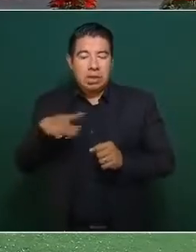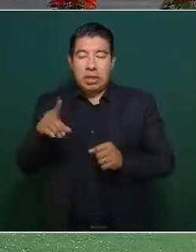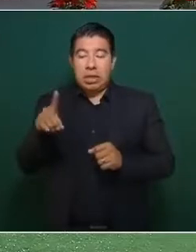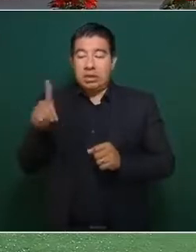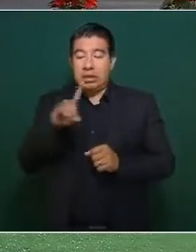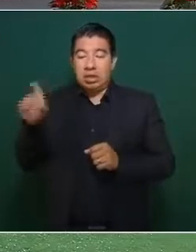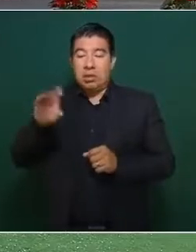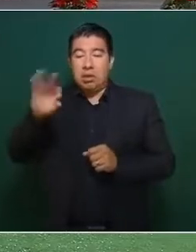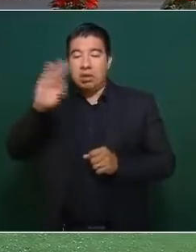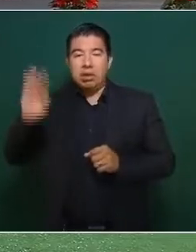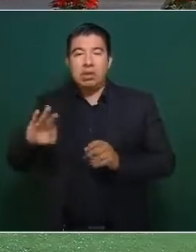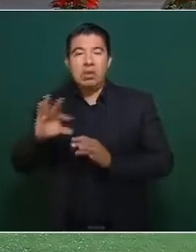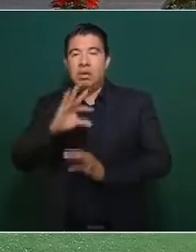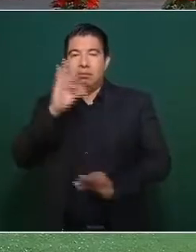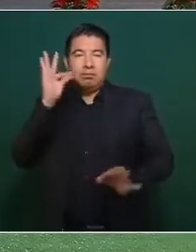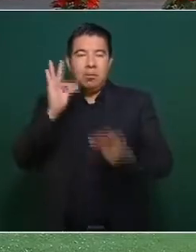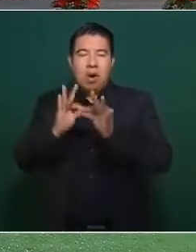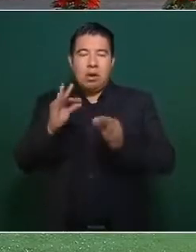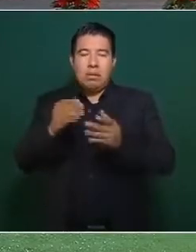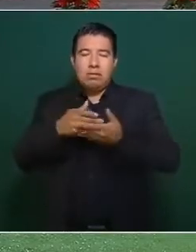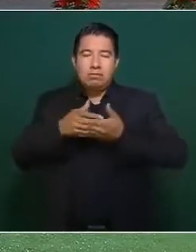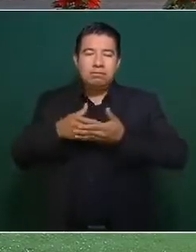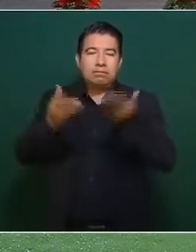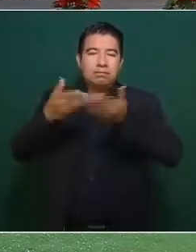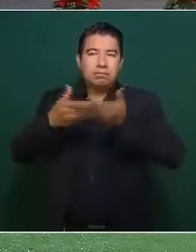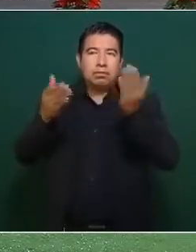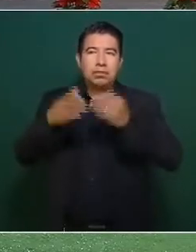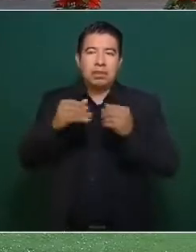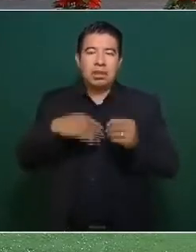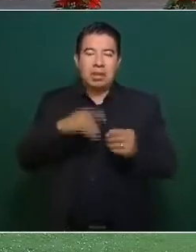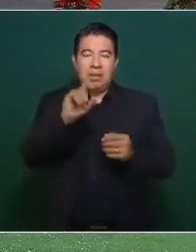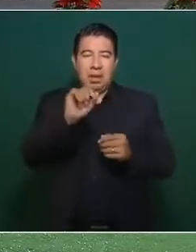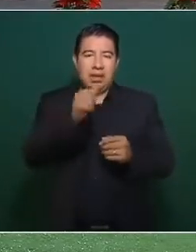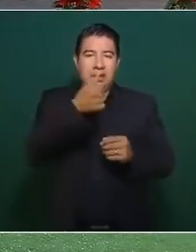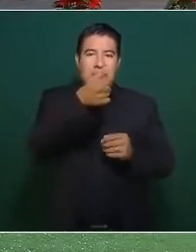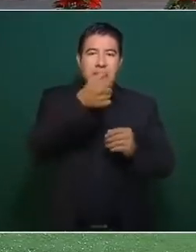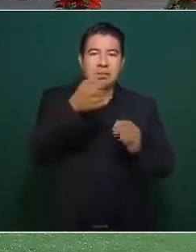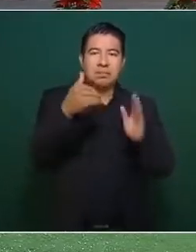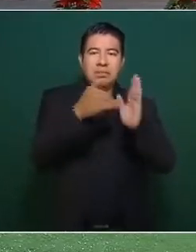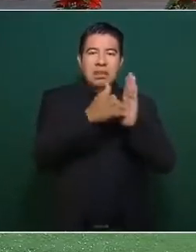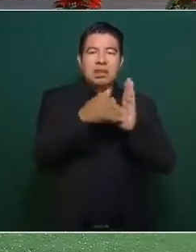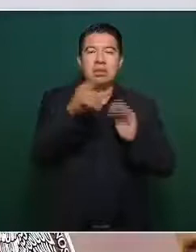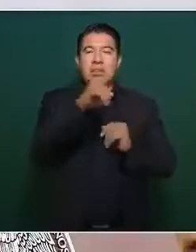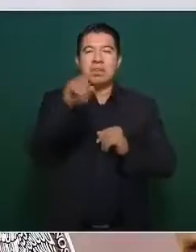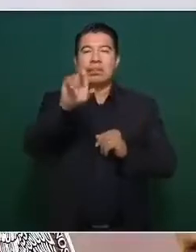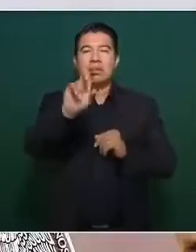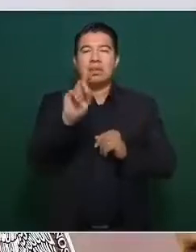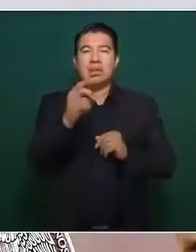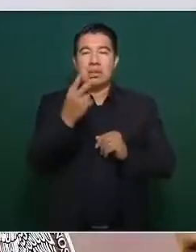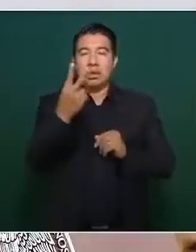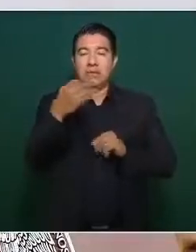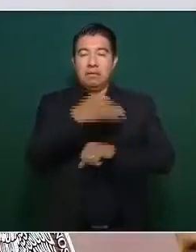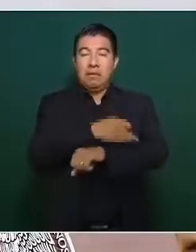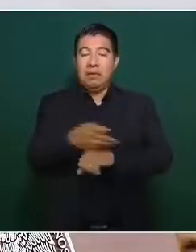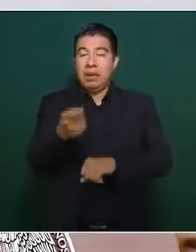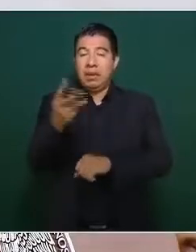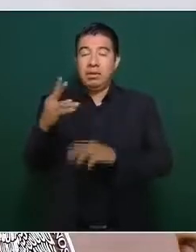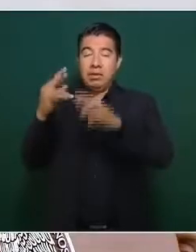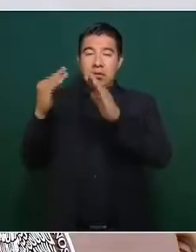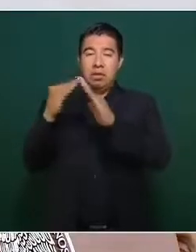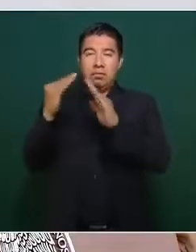% de los 26.132 familias